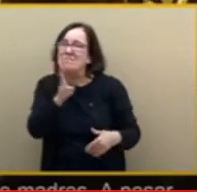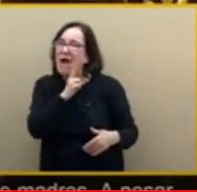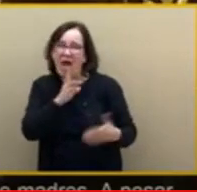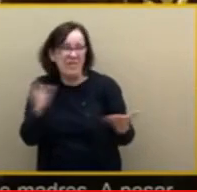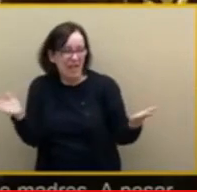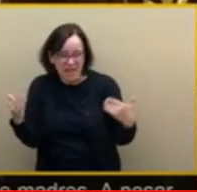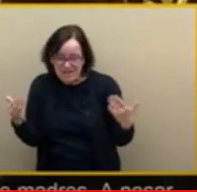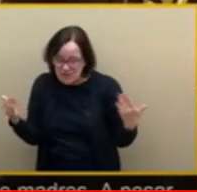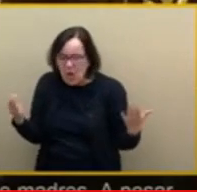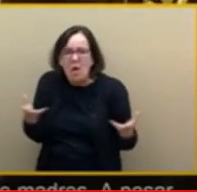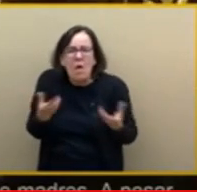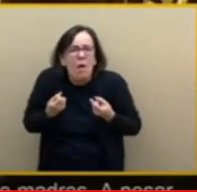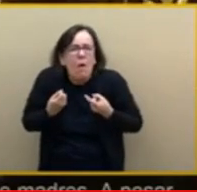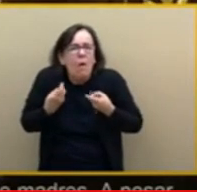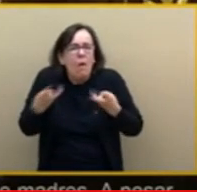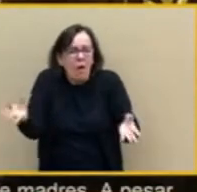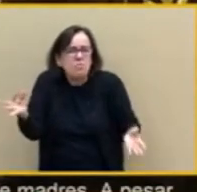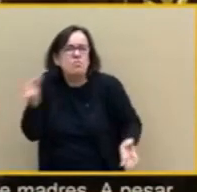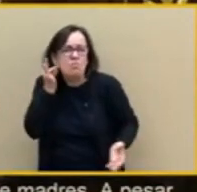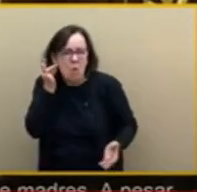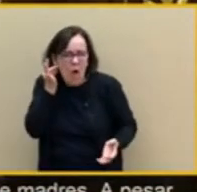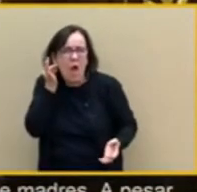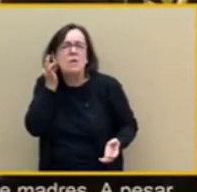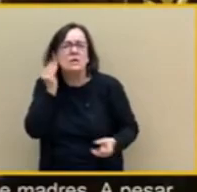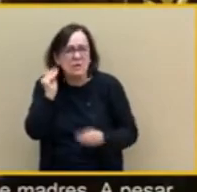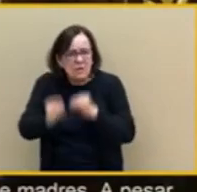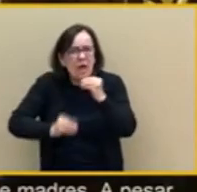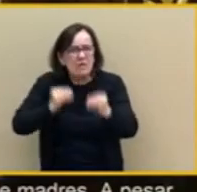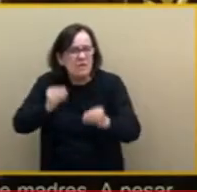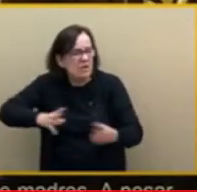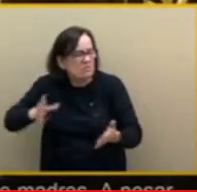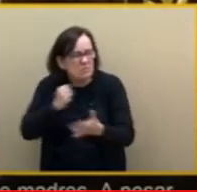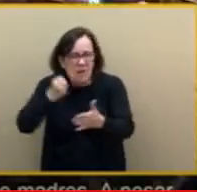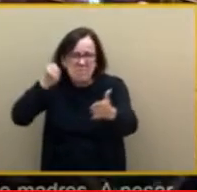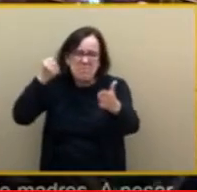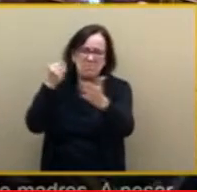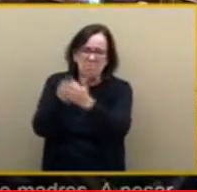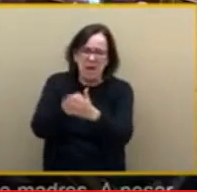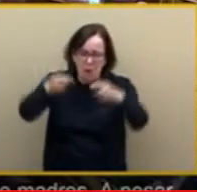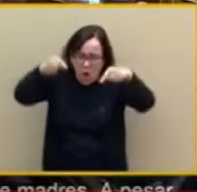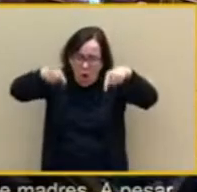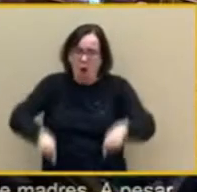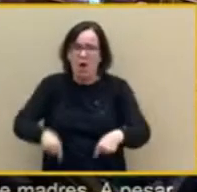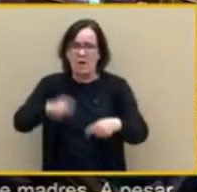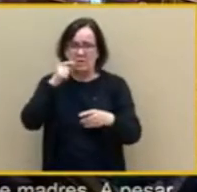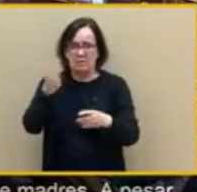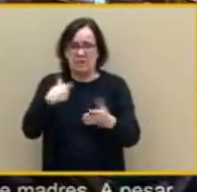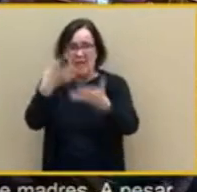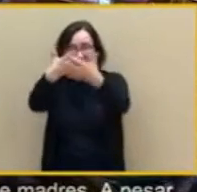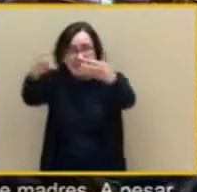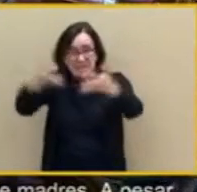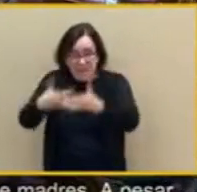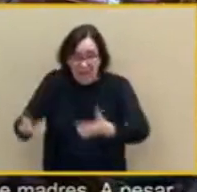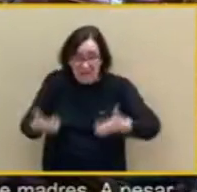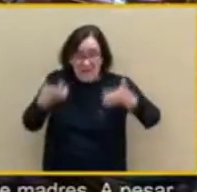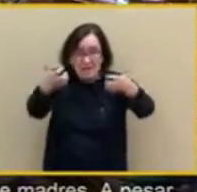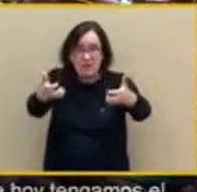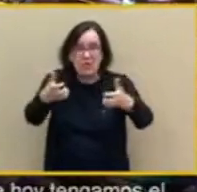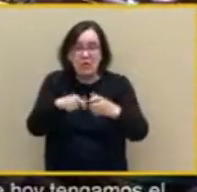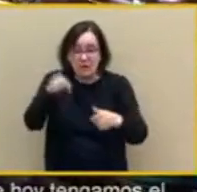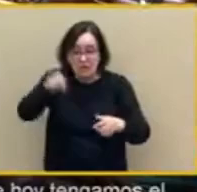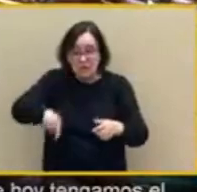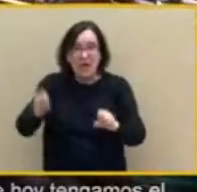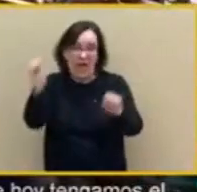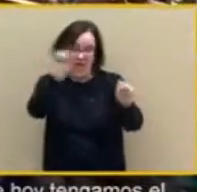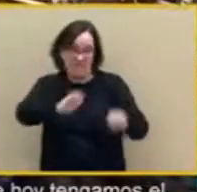todo lo posible para que hoy tengamos el texto que aquí estamos defendiendo. Bueno, pues ahí está ese inicio de intervención de